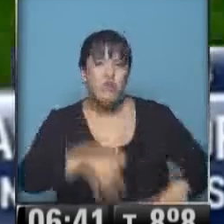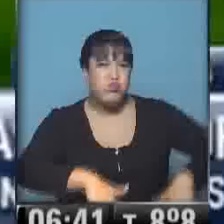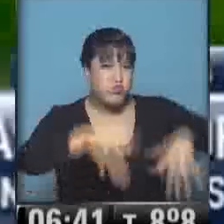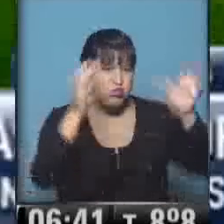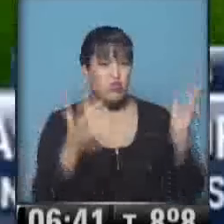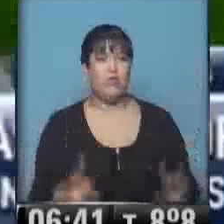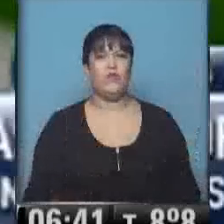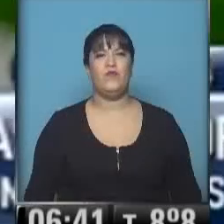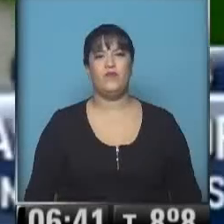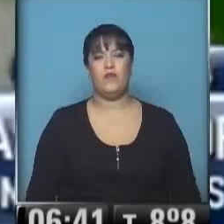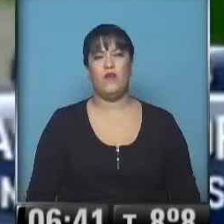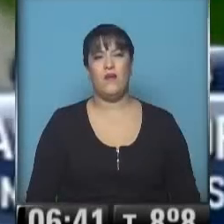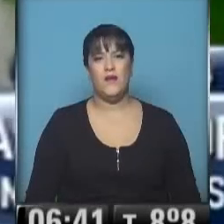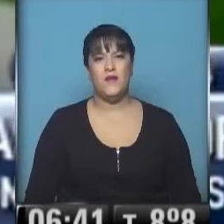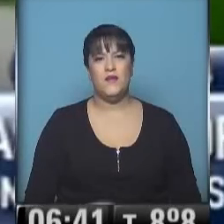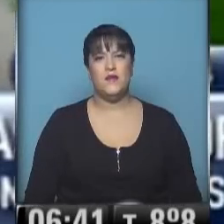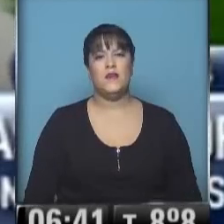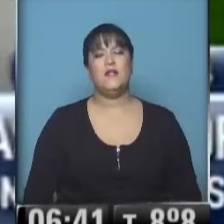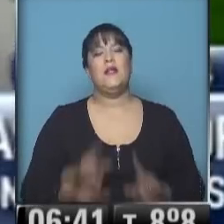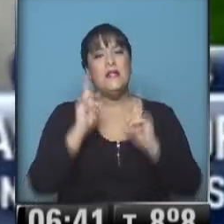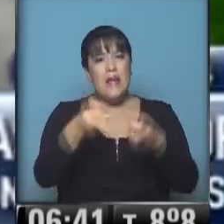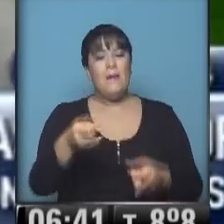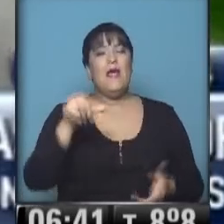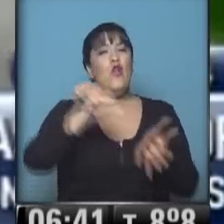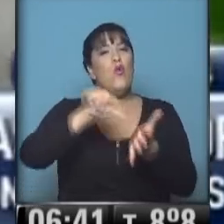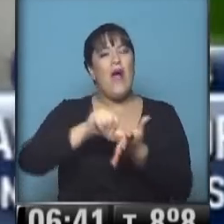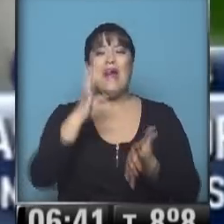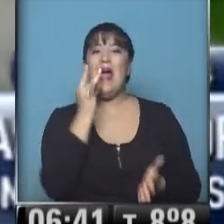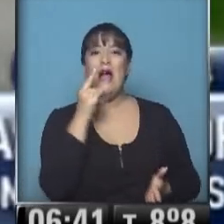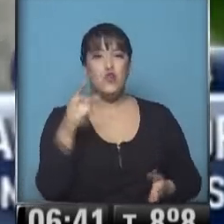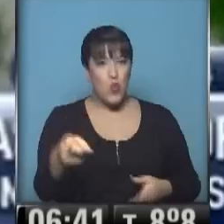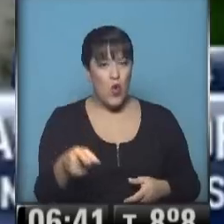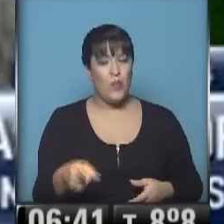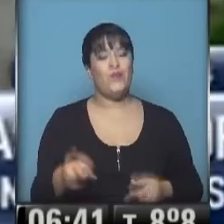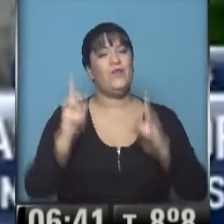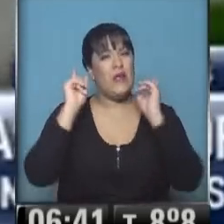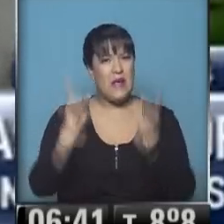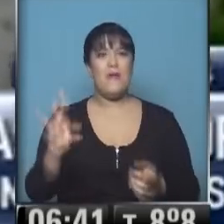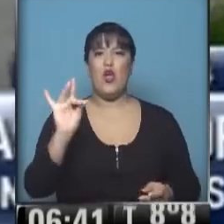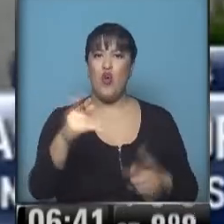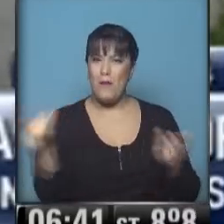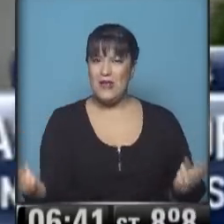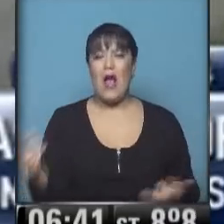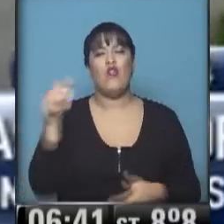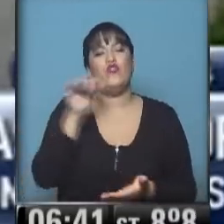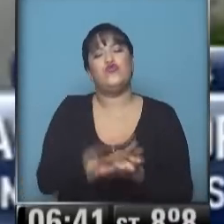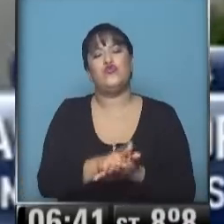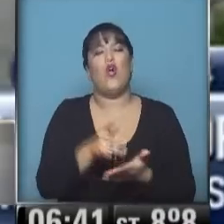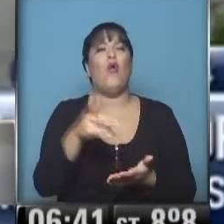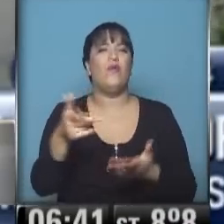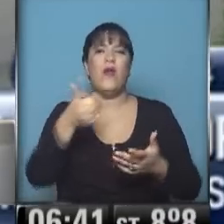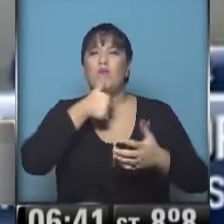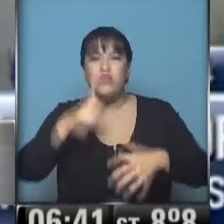Aires. El en la provincia de Buenos Aires también viene en el centro. Está muy complicado en cuanto a situación